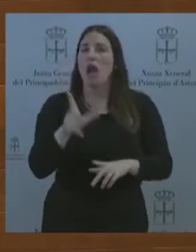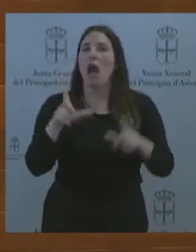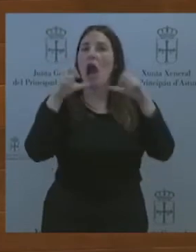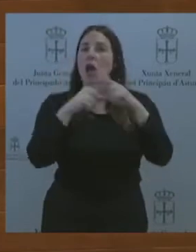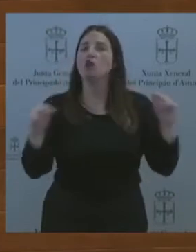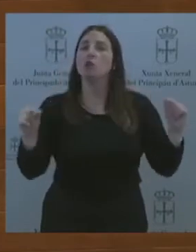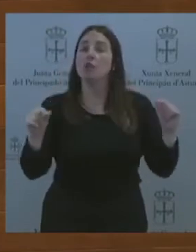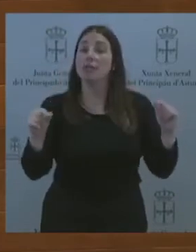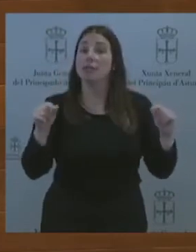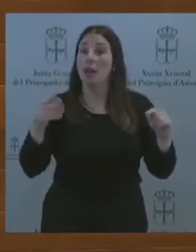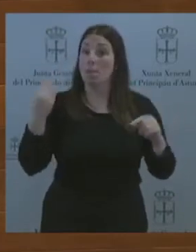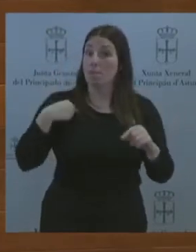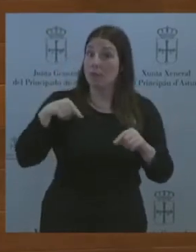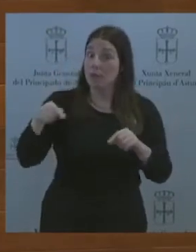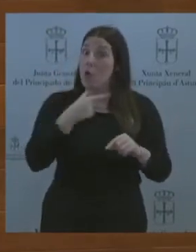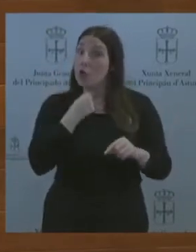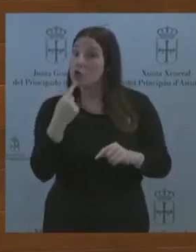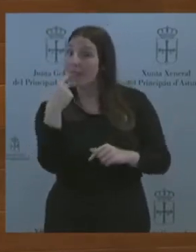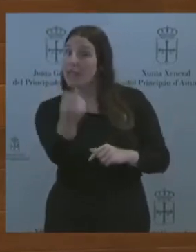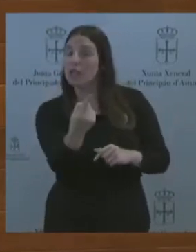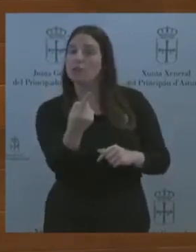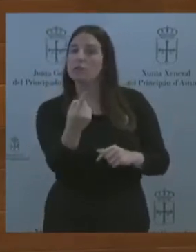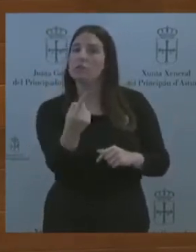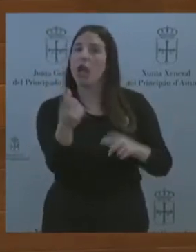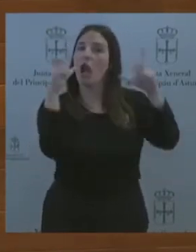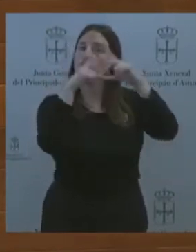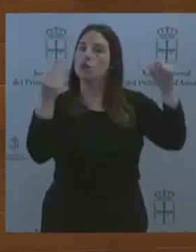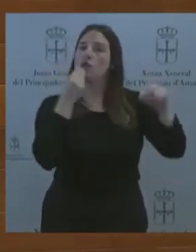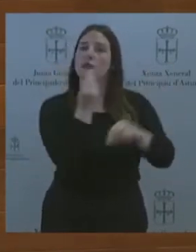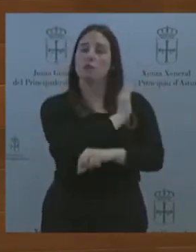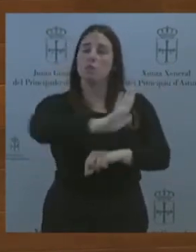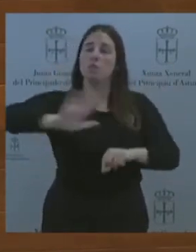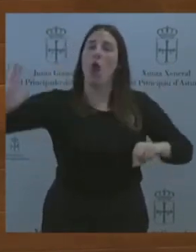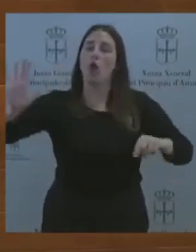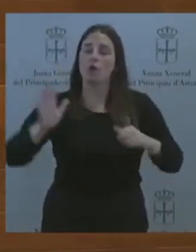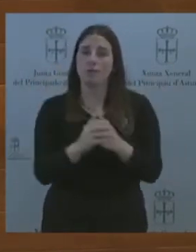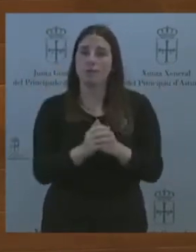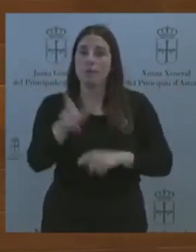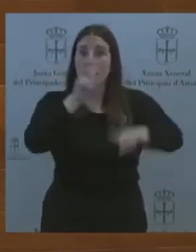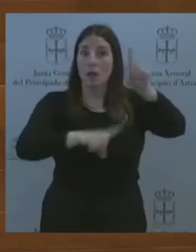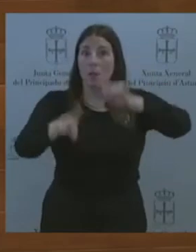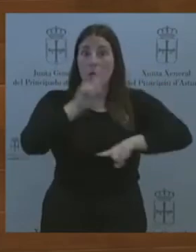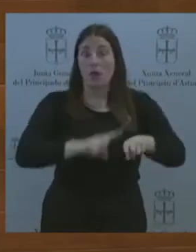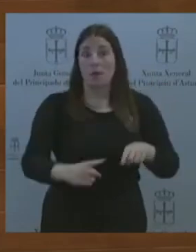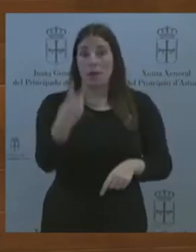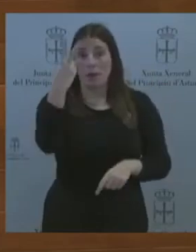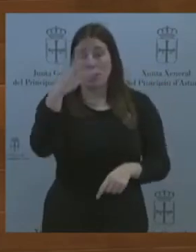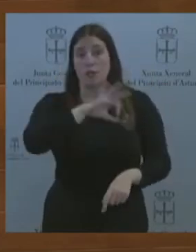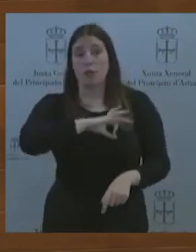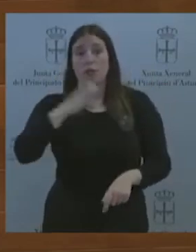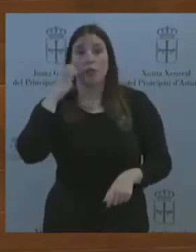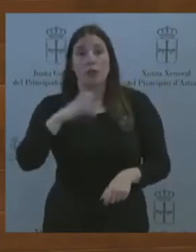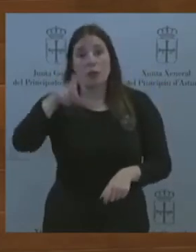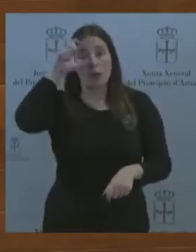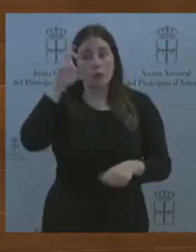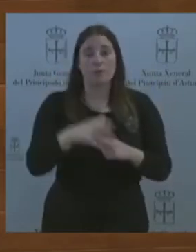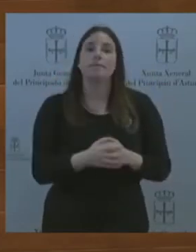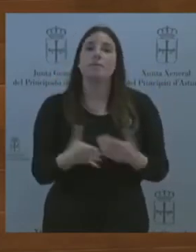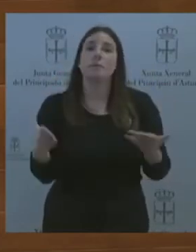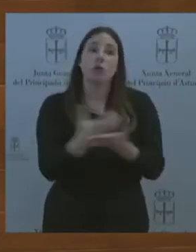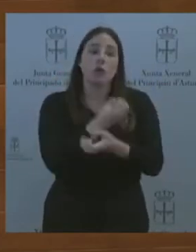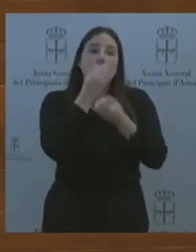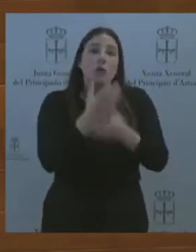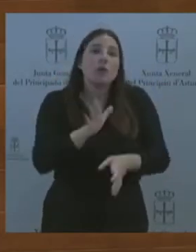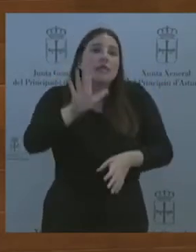su mejor Asturias. Dos problemas, señor Barbón. El primero, todo estaría muy bien si no estuviésemos hablando de